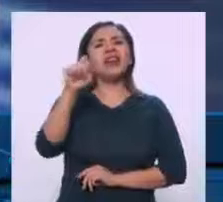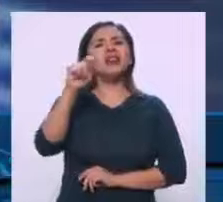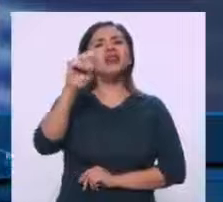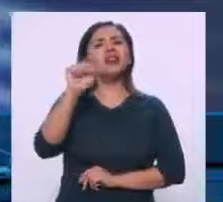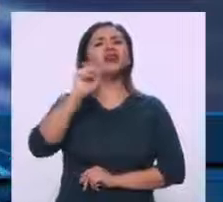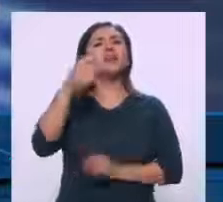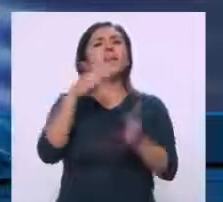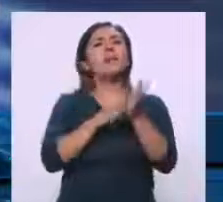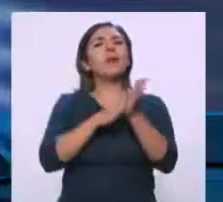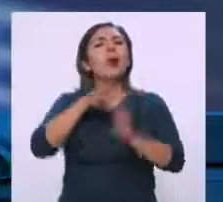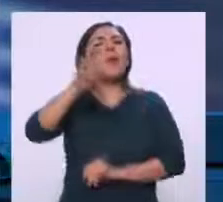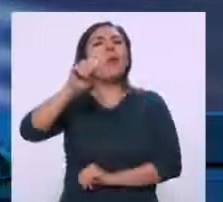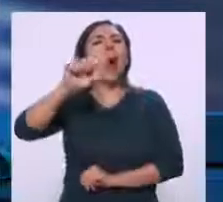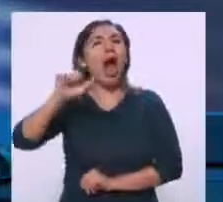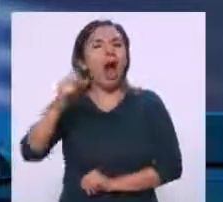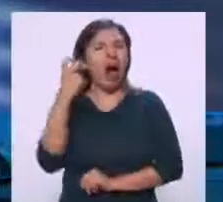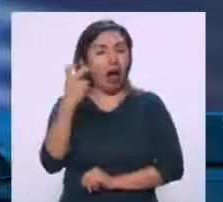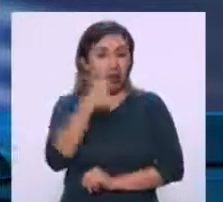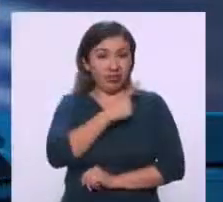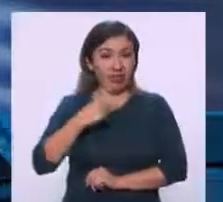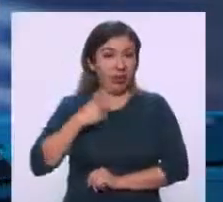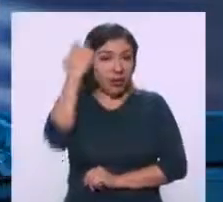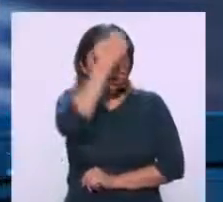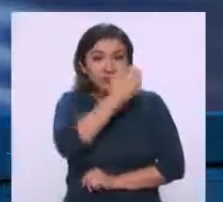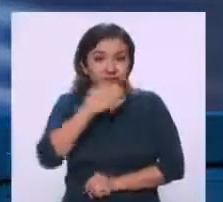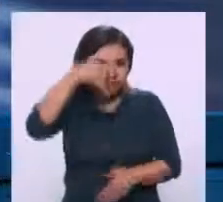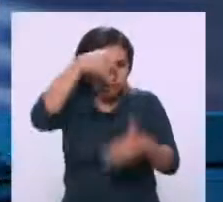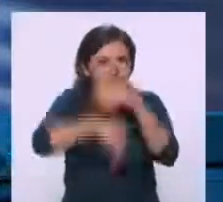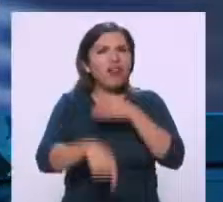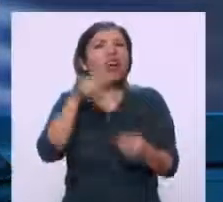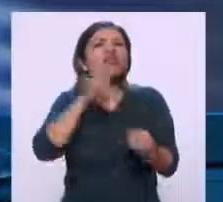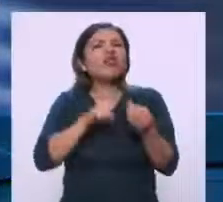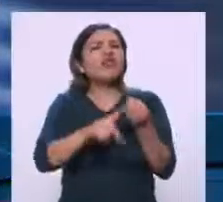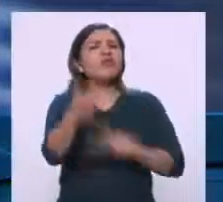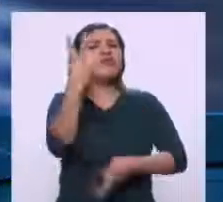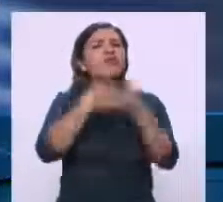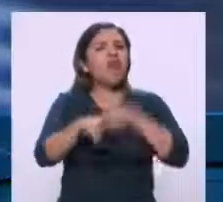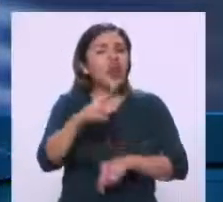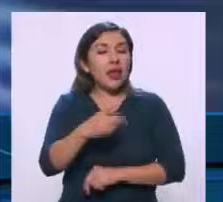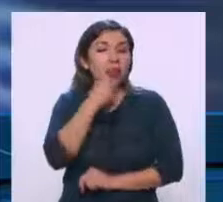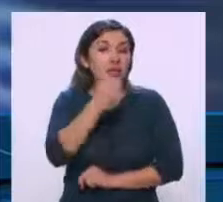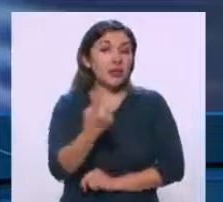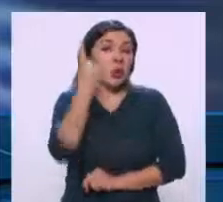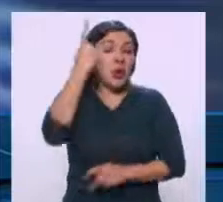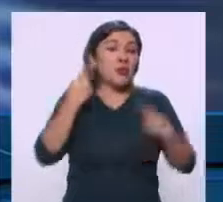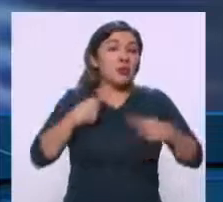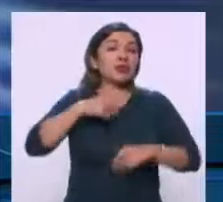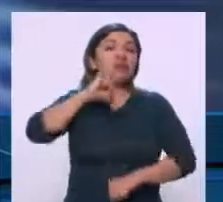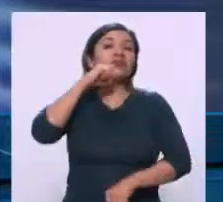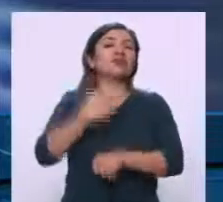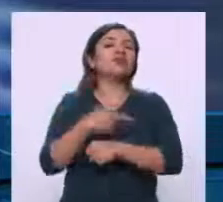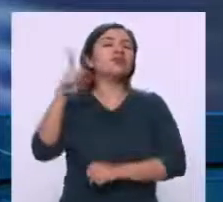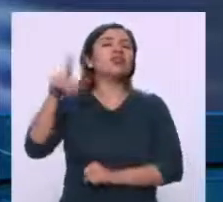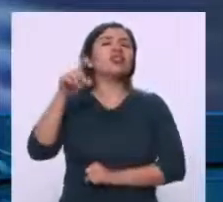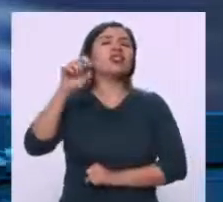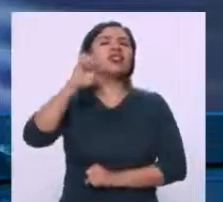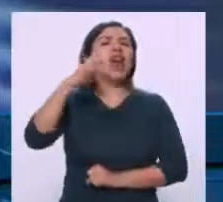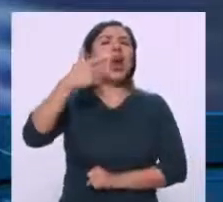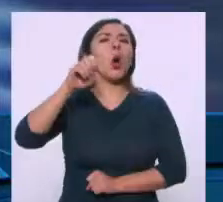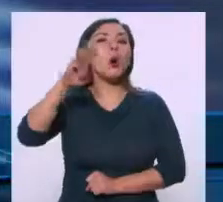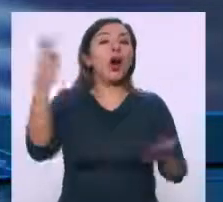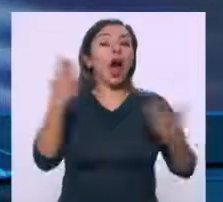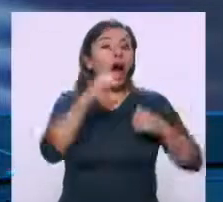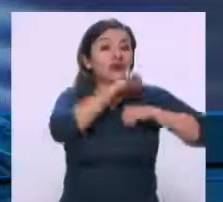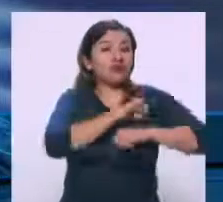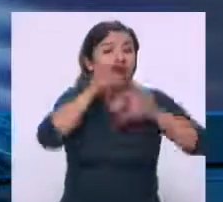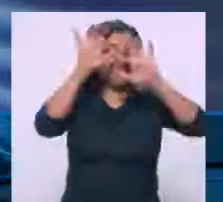documento de BOA. Hay que analizarlos aquí, de dónde viene. Se acusaba a un funcionario de la Secretaría de Gobernación de haberlo creado